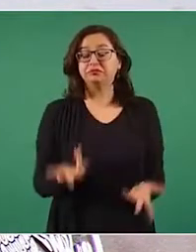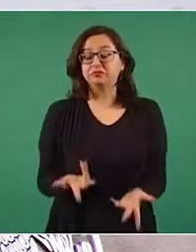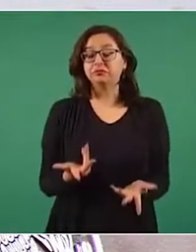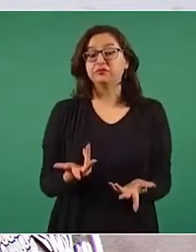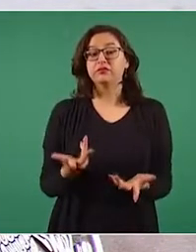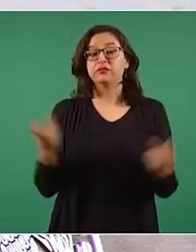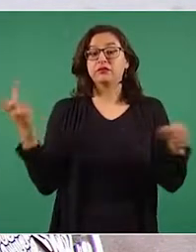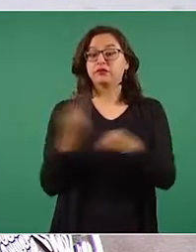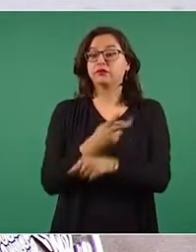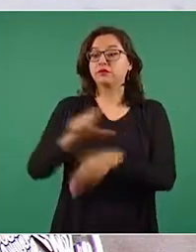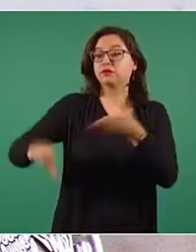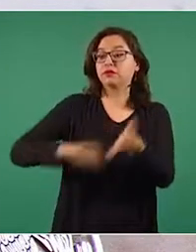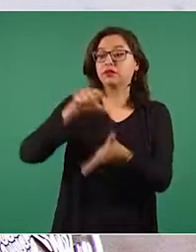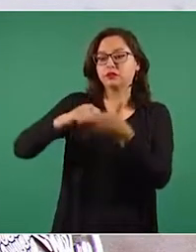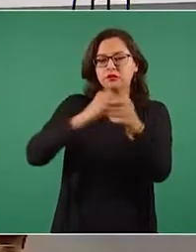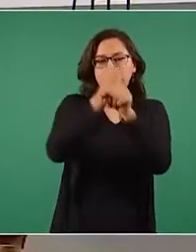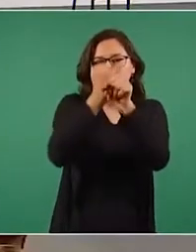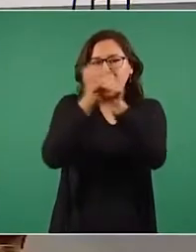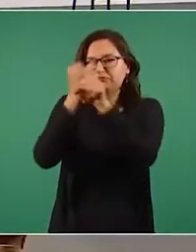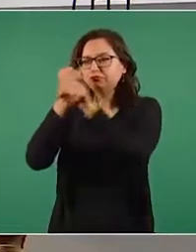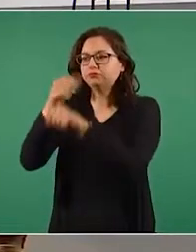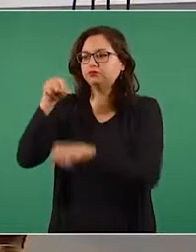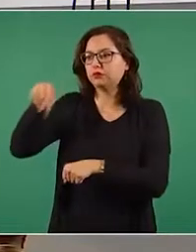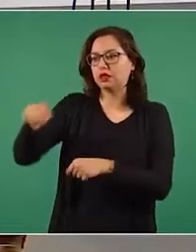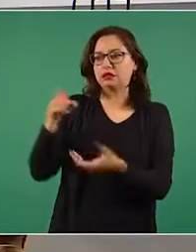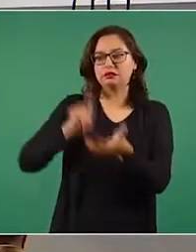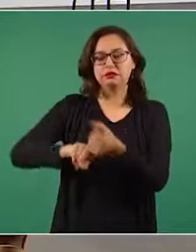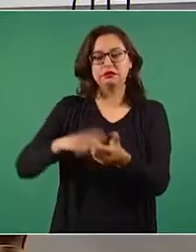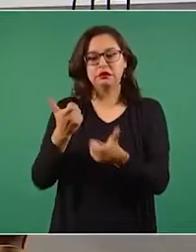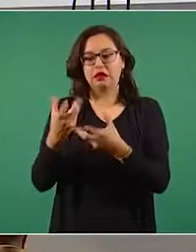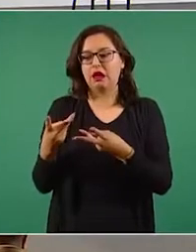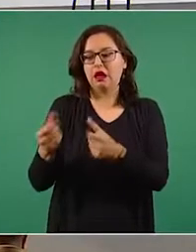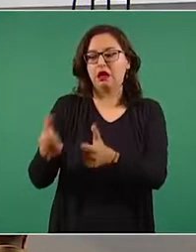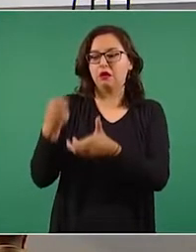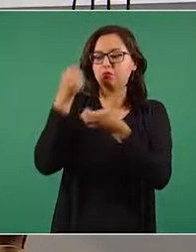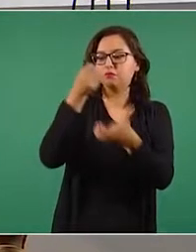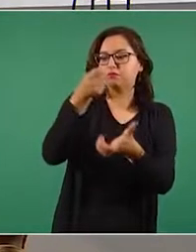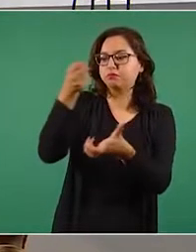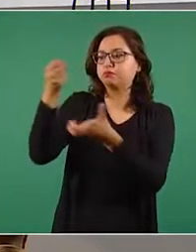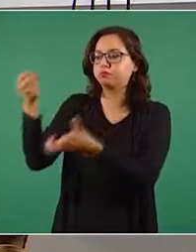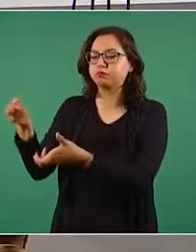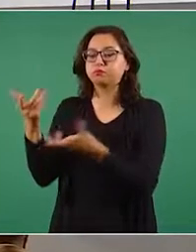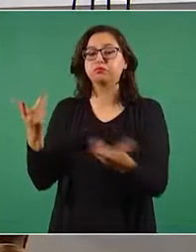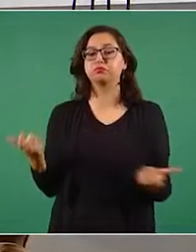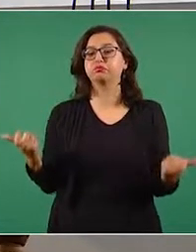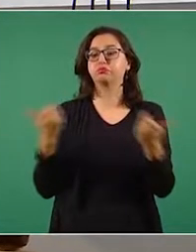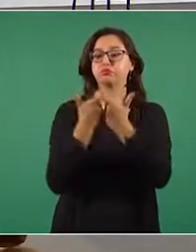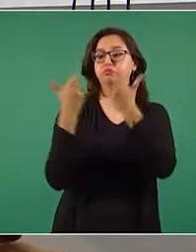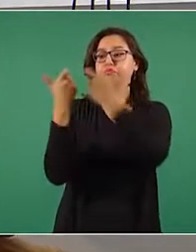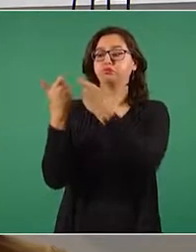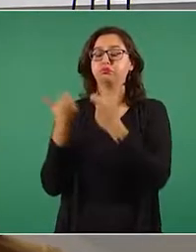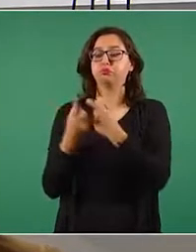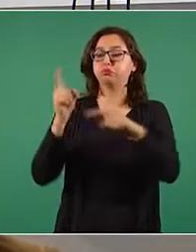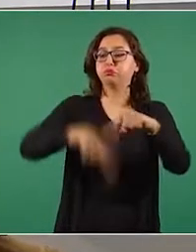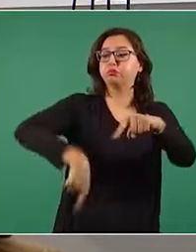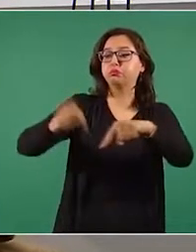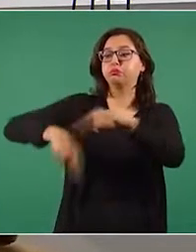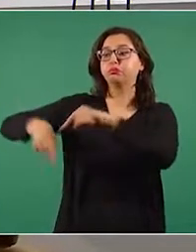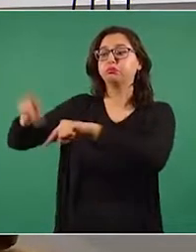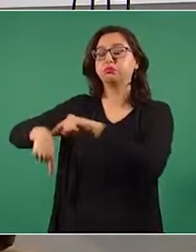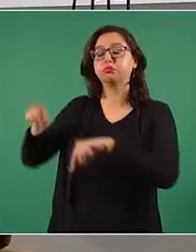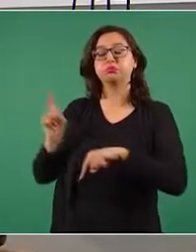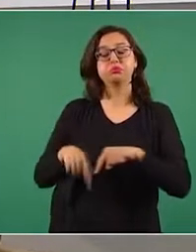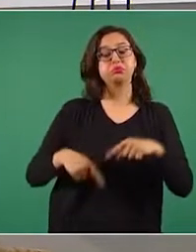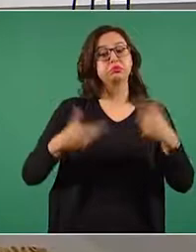gasto de los centros de investigación una vez que comenzó la eliminación de sus fideicomisos. Según Reforma,